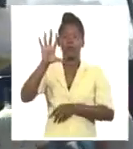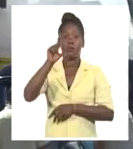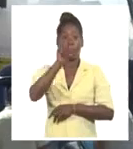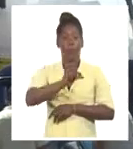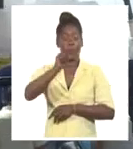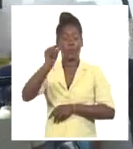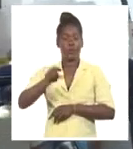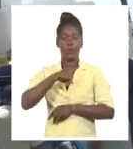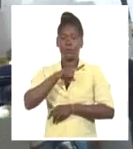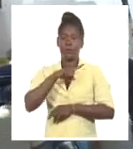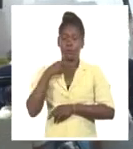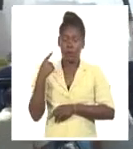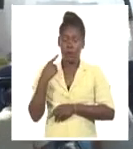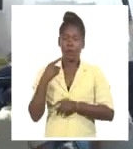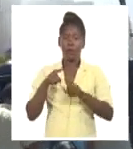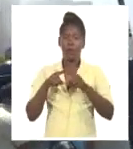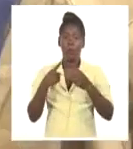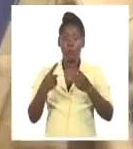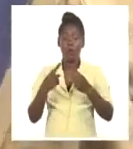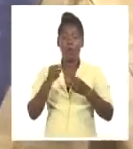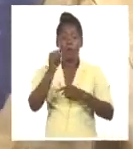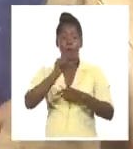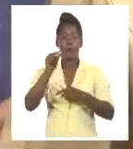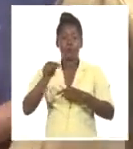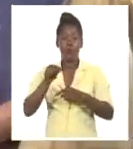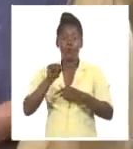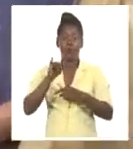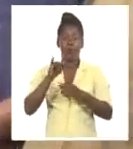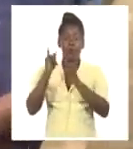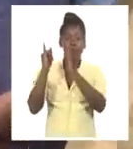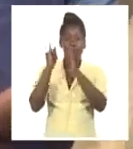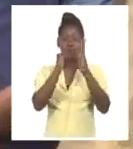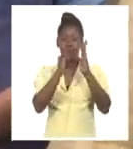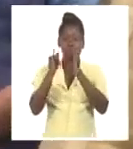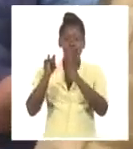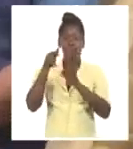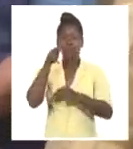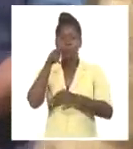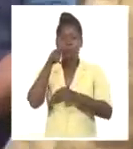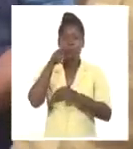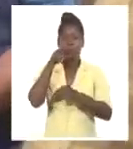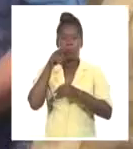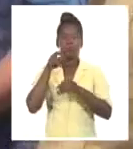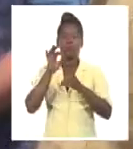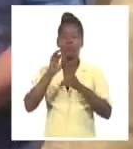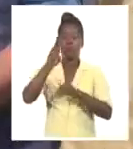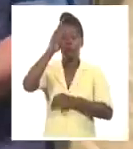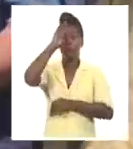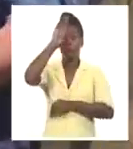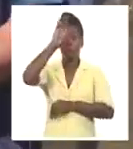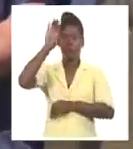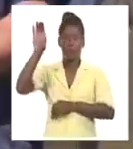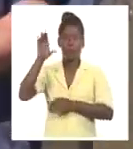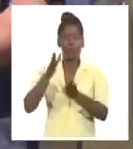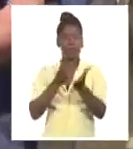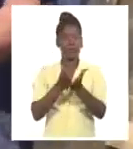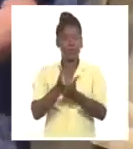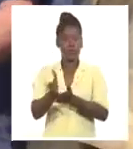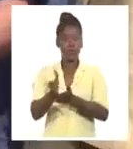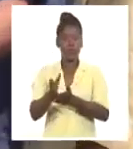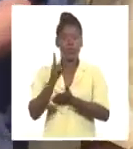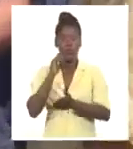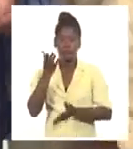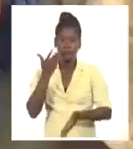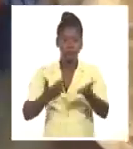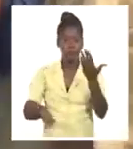a partir de las personas que se han estado aproximando al hospital Calixto García. Continúan los trabajos de búsqueda y rescate en el